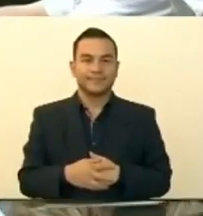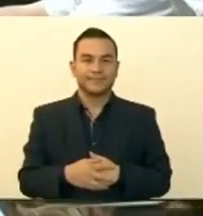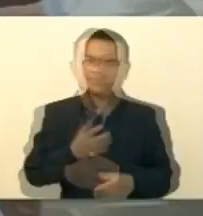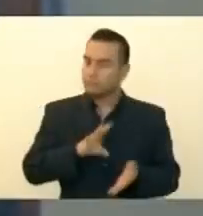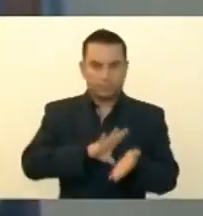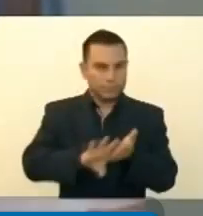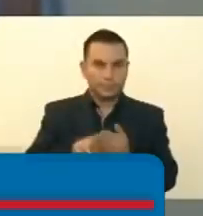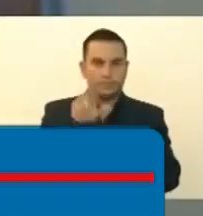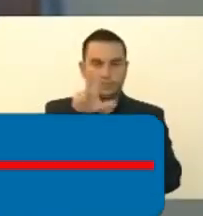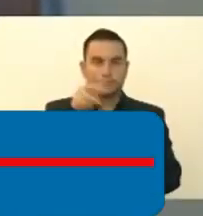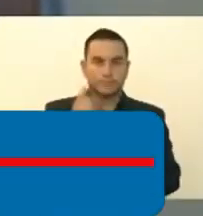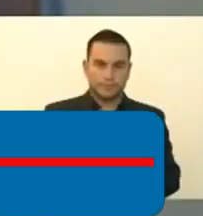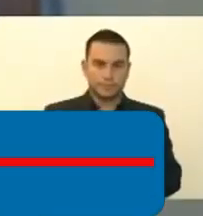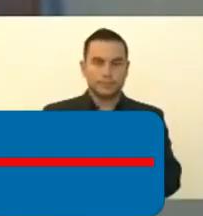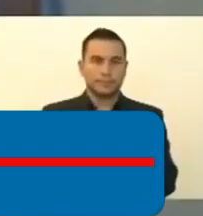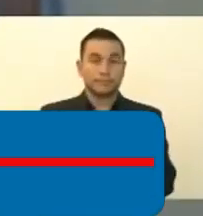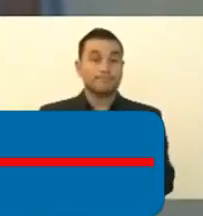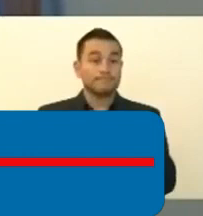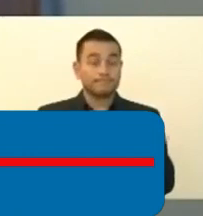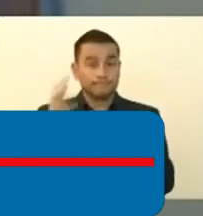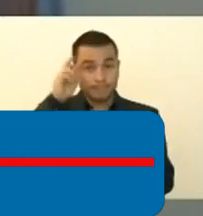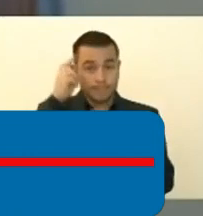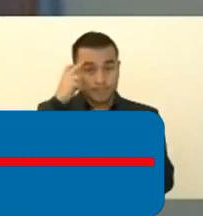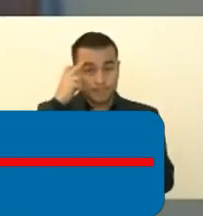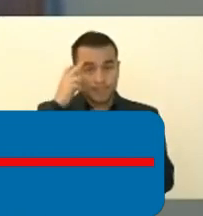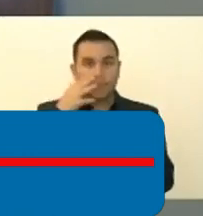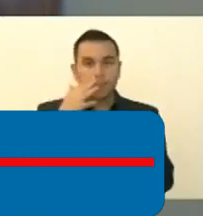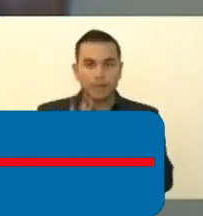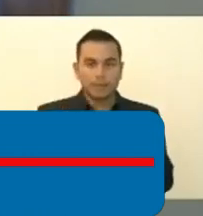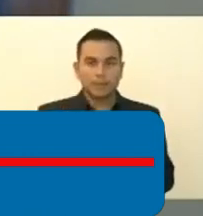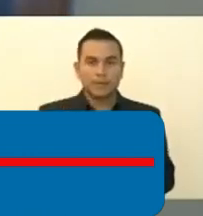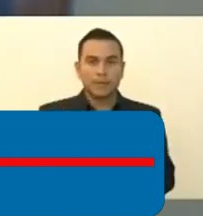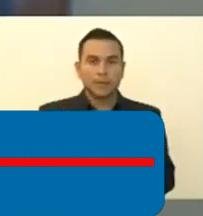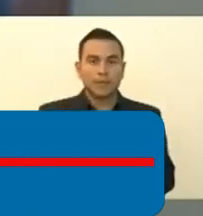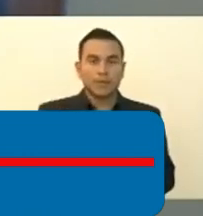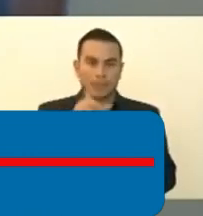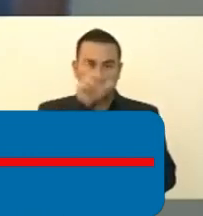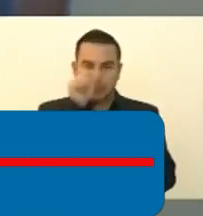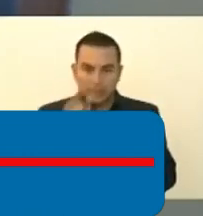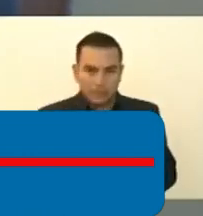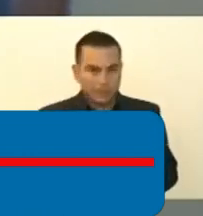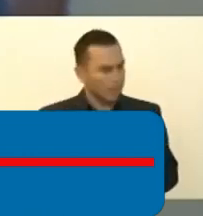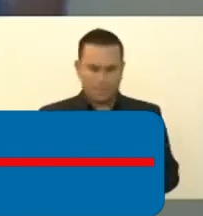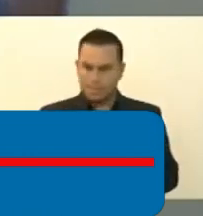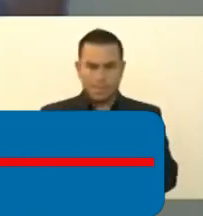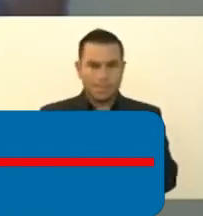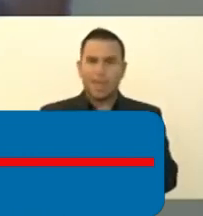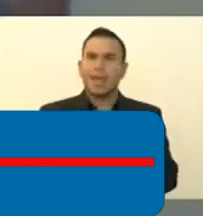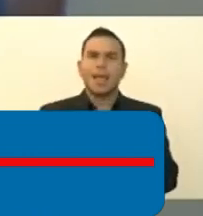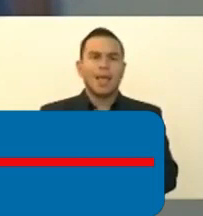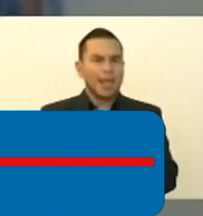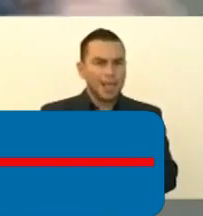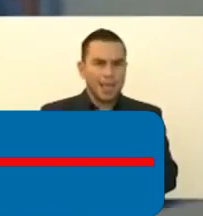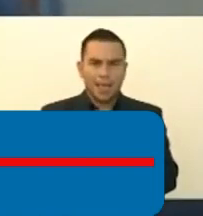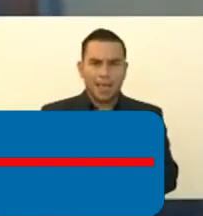meses. No hay pagos. Los pagos de las casas de ventas, de almacenes de ventas de electrodomésticos,